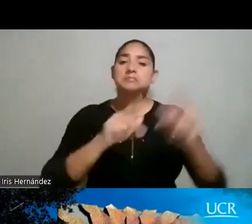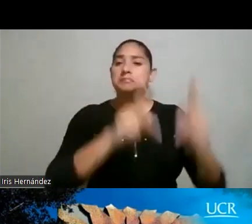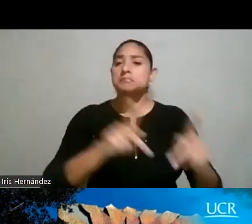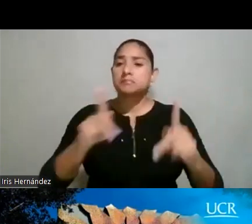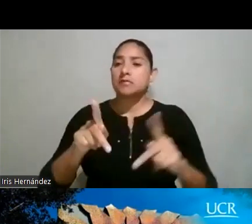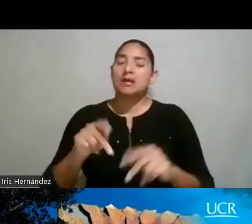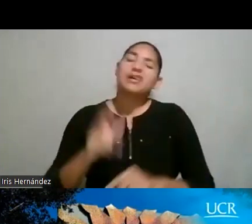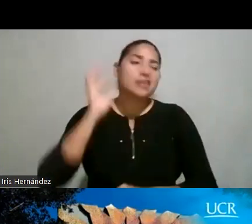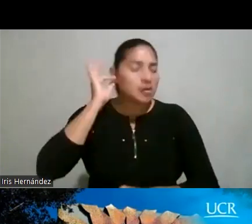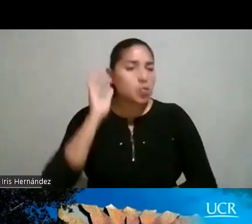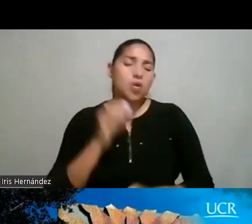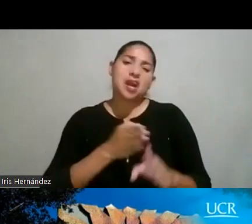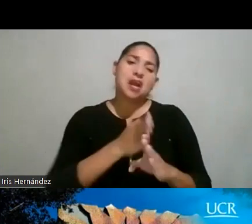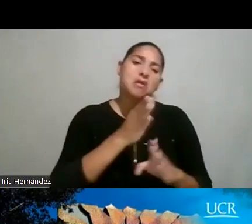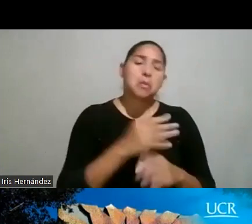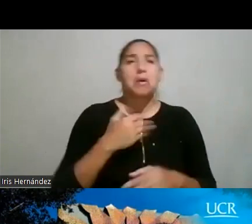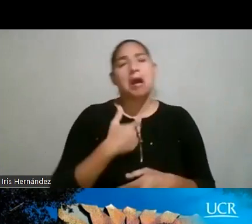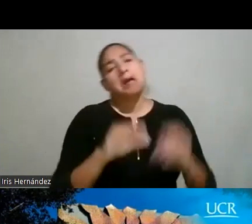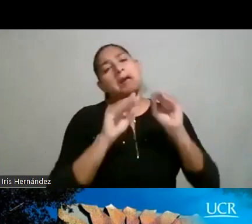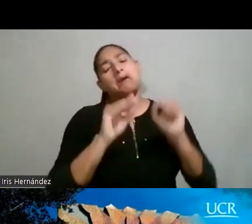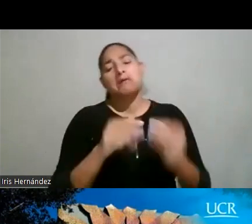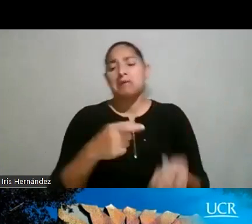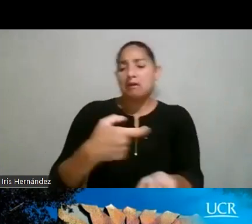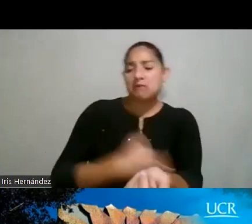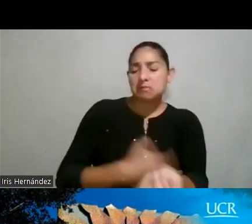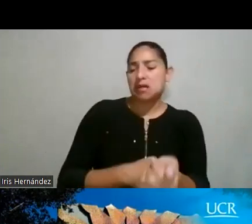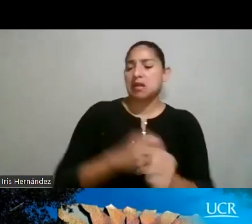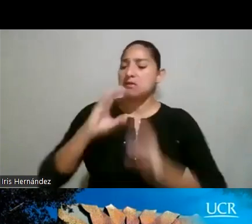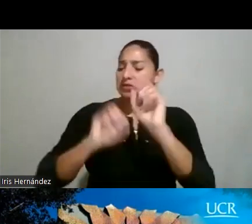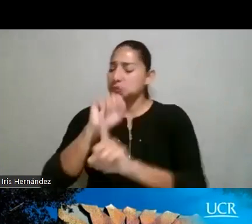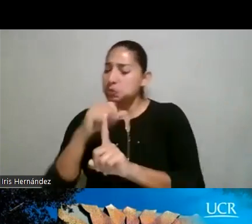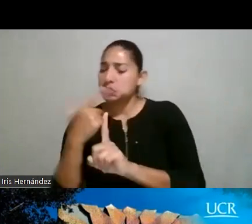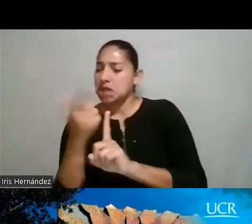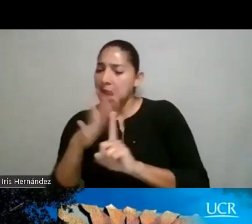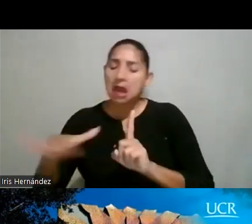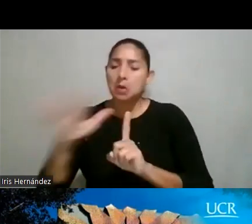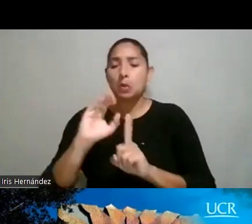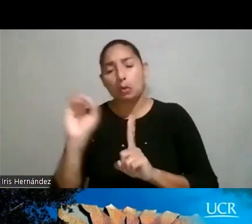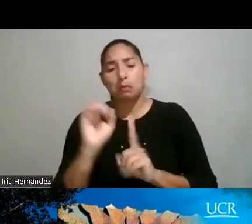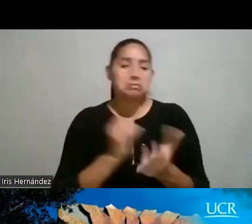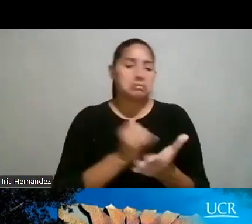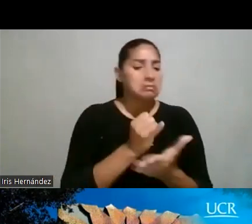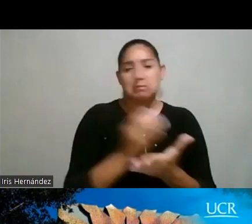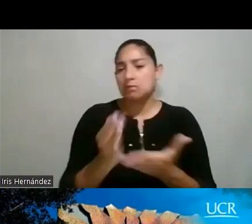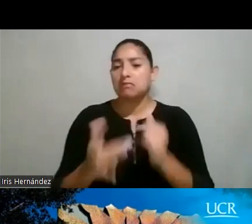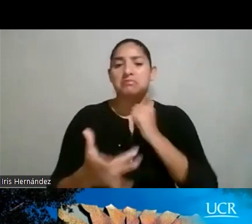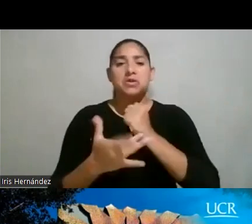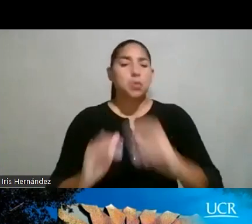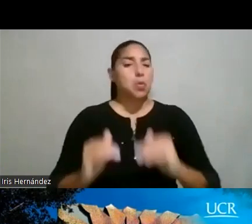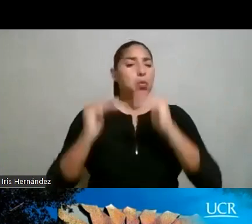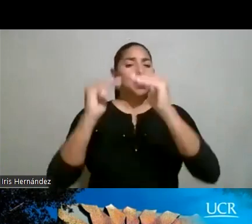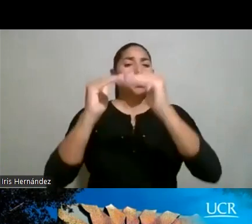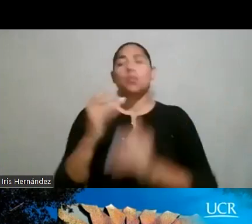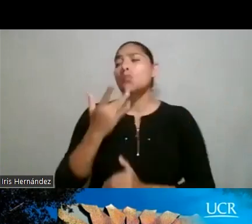más capacidades para carreras como educación, enfermería o ciencias sociales, o que la industria de alta tecnología prefiere